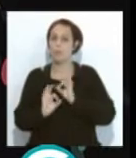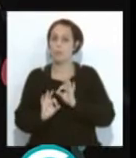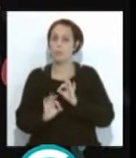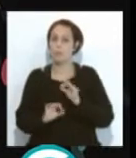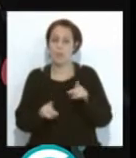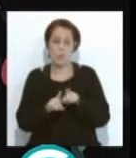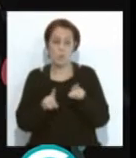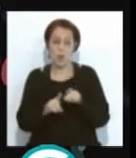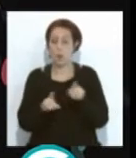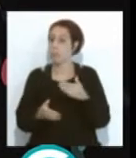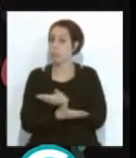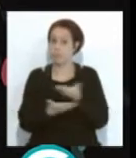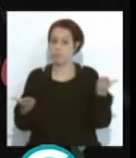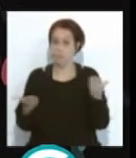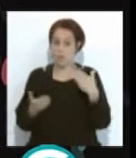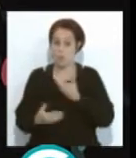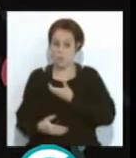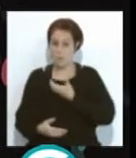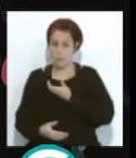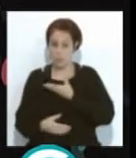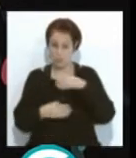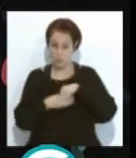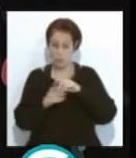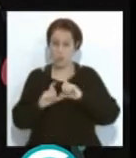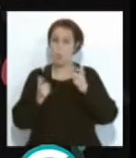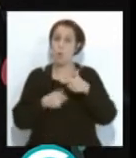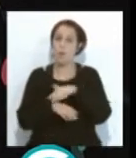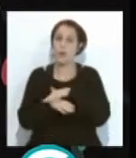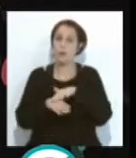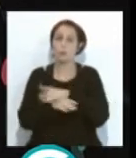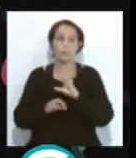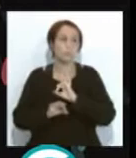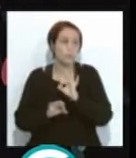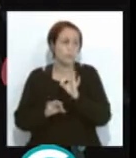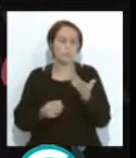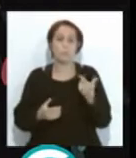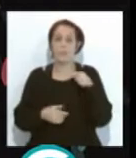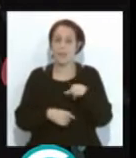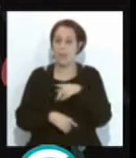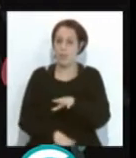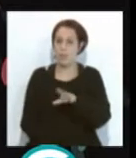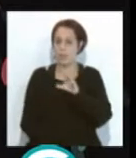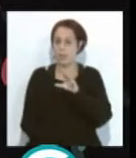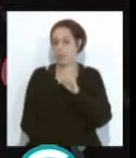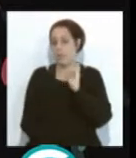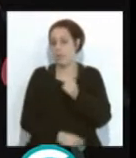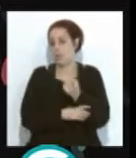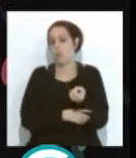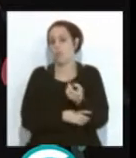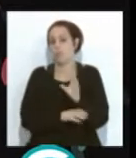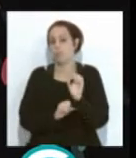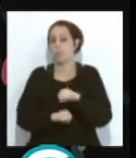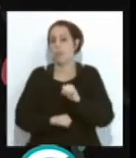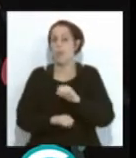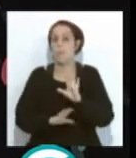parte del ayuntamiento, dentro de un equipo de gobierno o dentro de que ese tipo de decisiones se tomen y ya está. Y bueno, el problema es